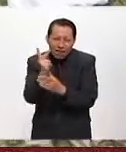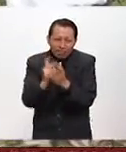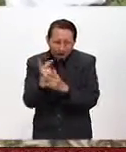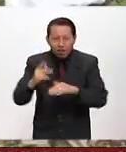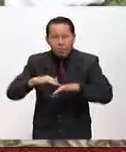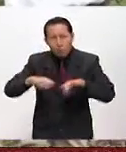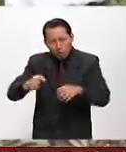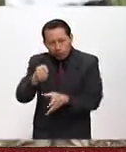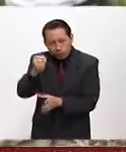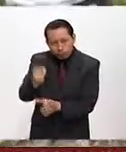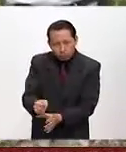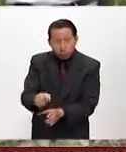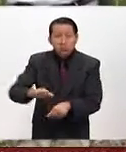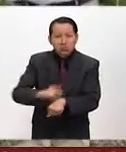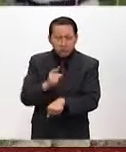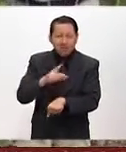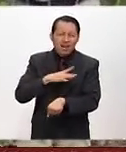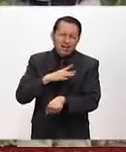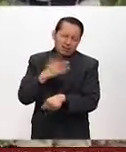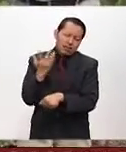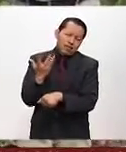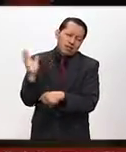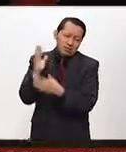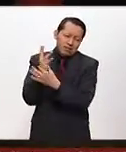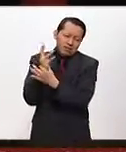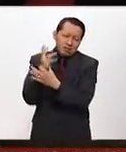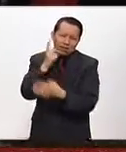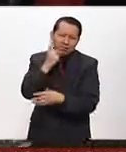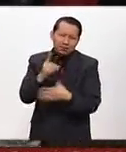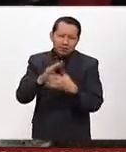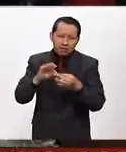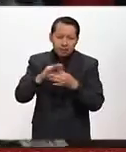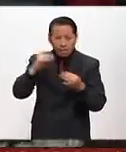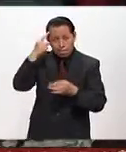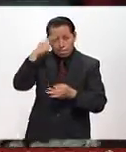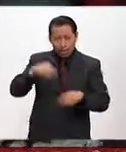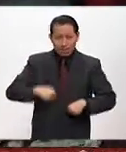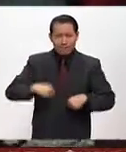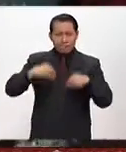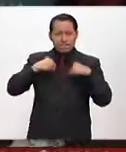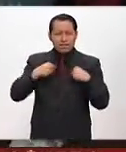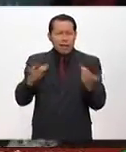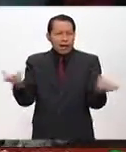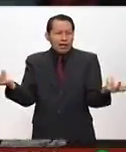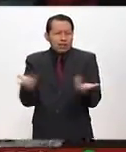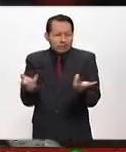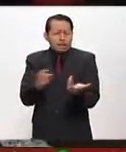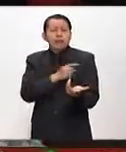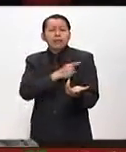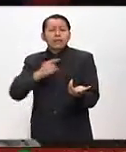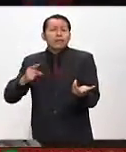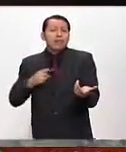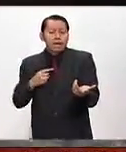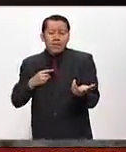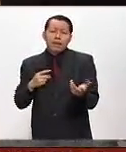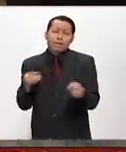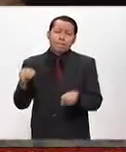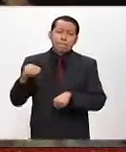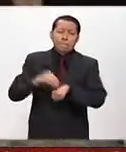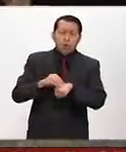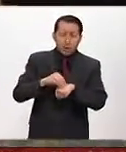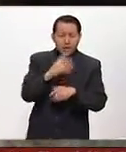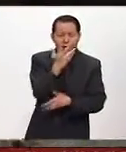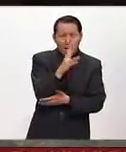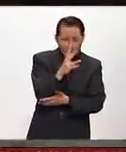bien dicho, para hacer trascender en la vida, creo que uno debe plantar un árbol, tener un hijo,